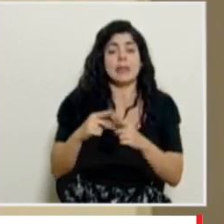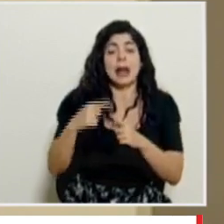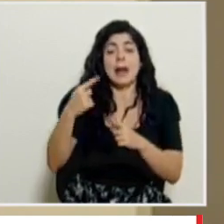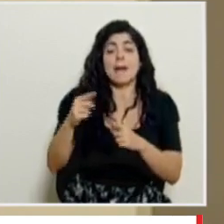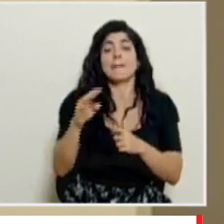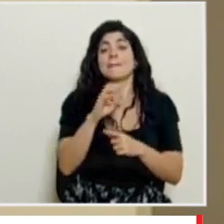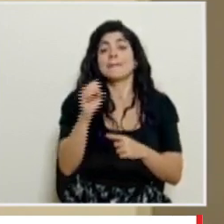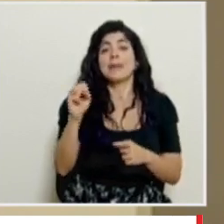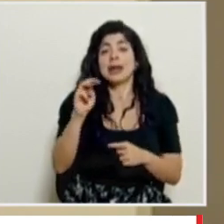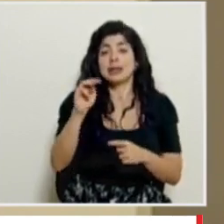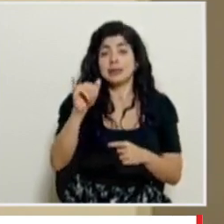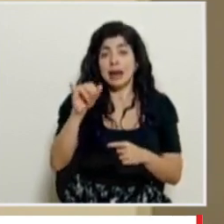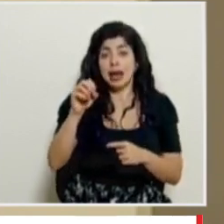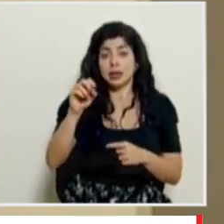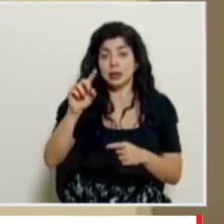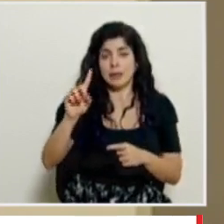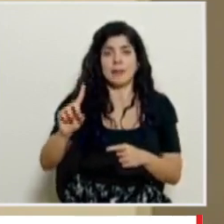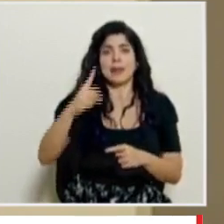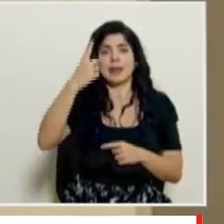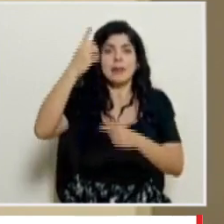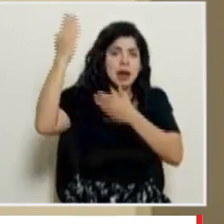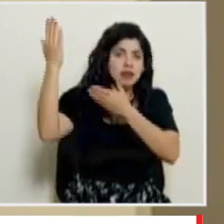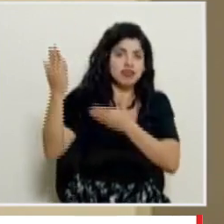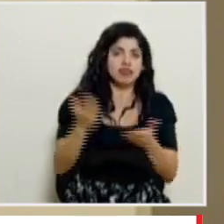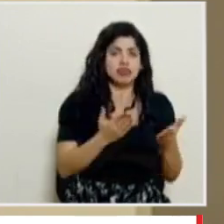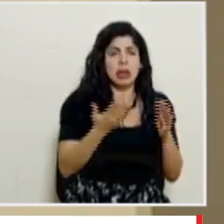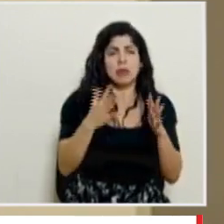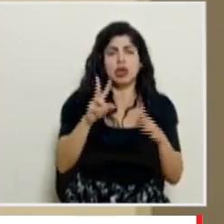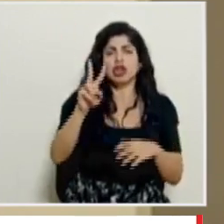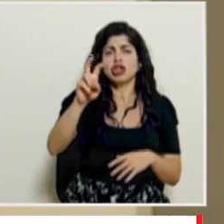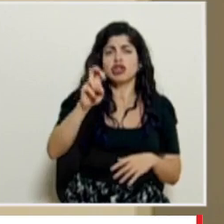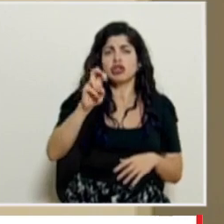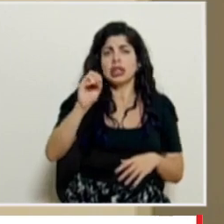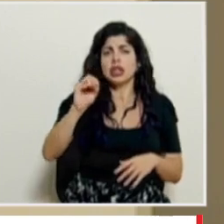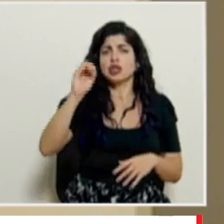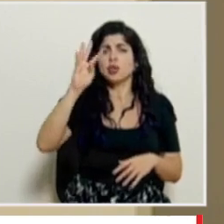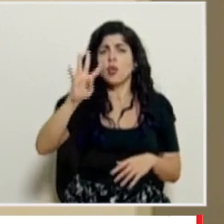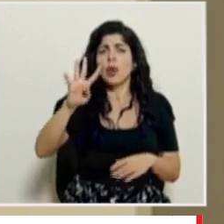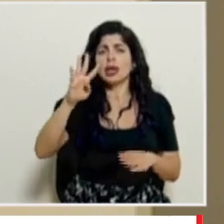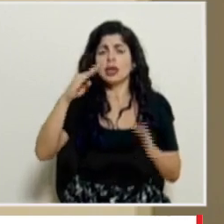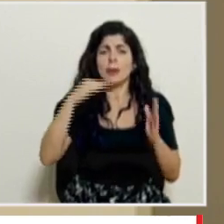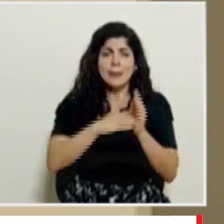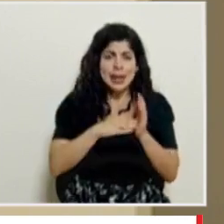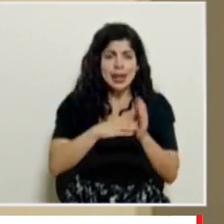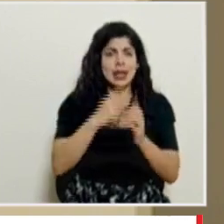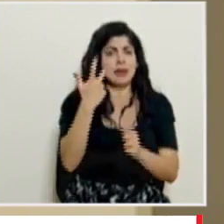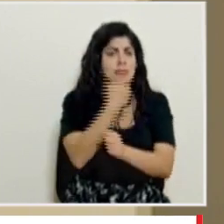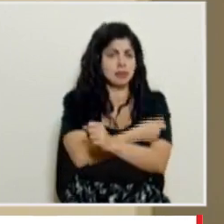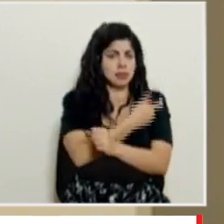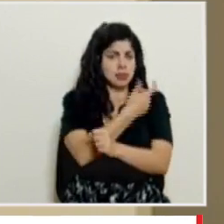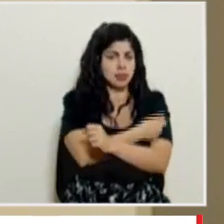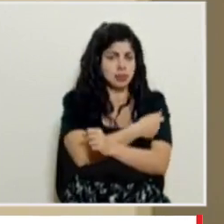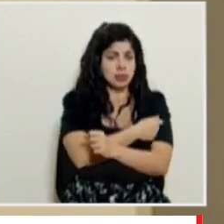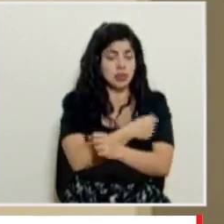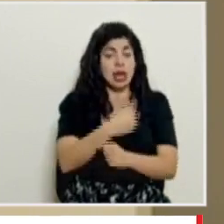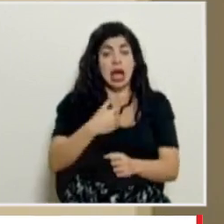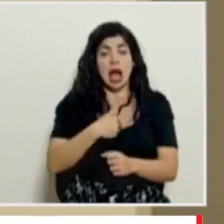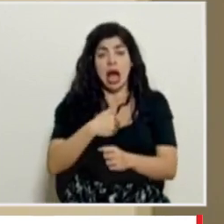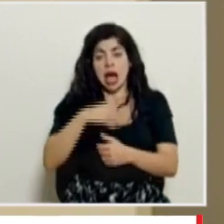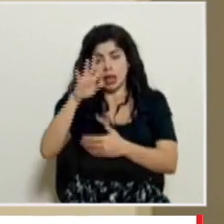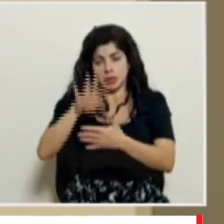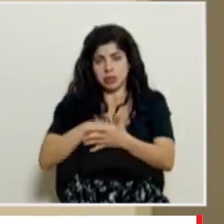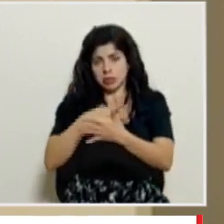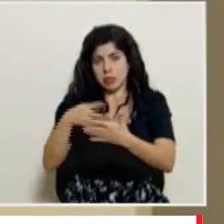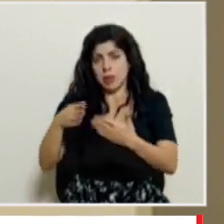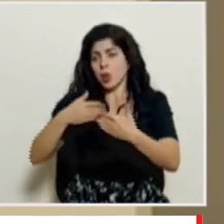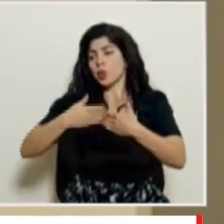mes de mayo el primer ingreso que son aproximadamente doscientas cuatro mil dosis y un cronograma para